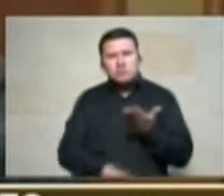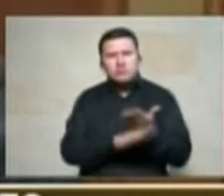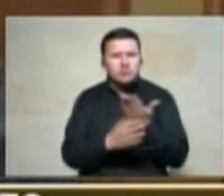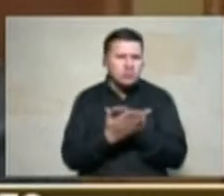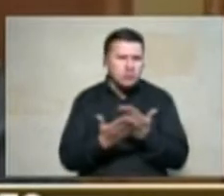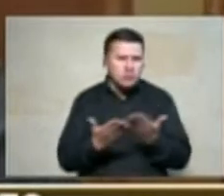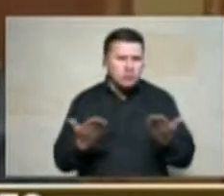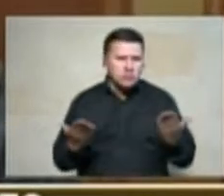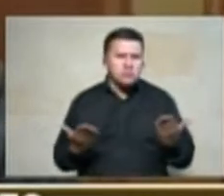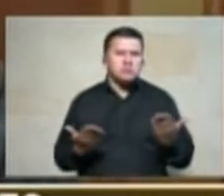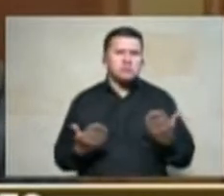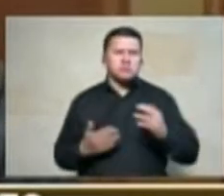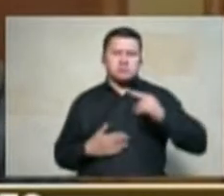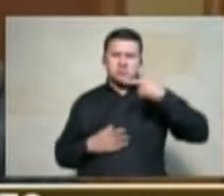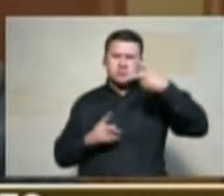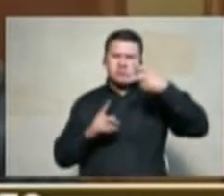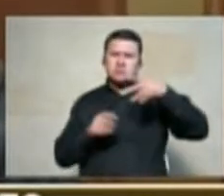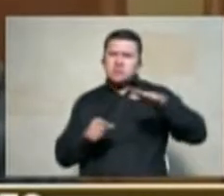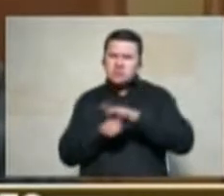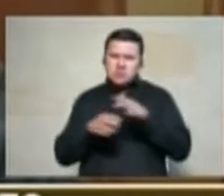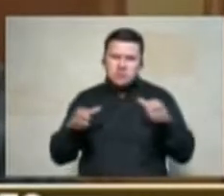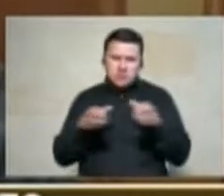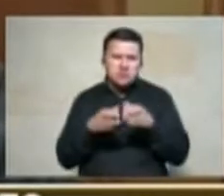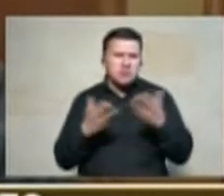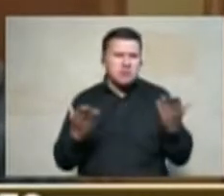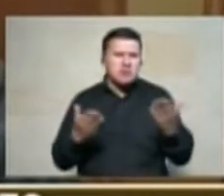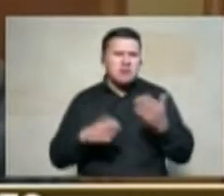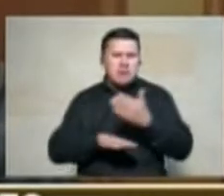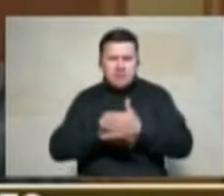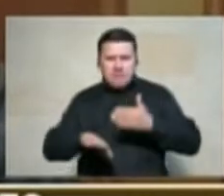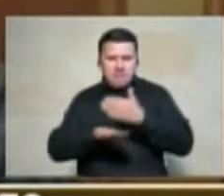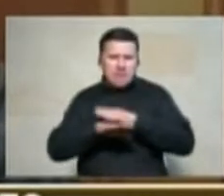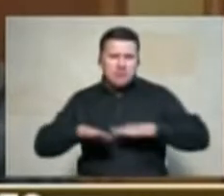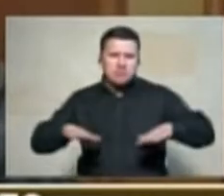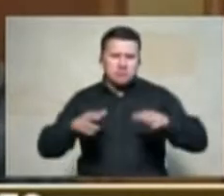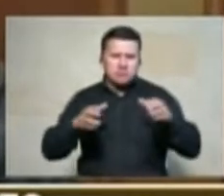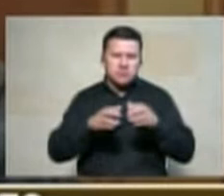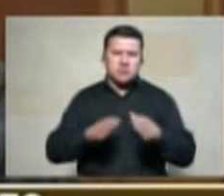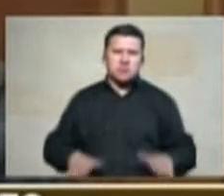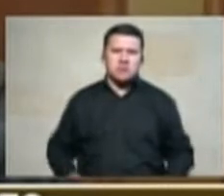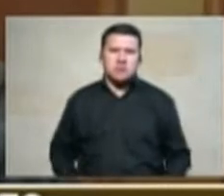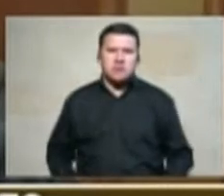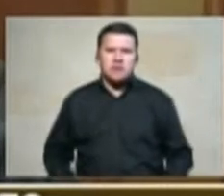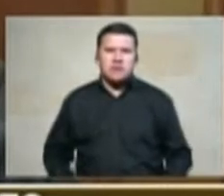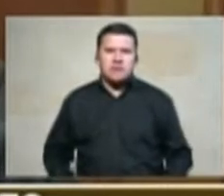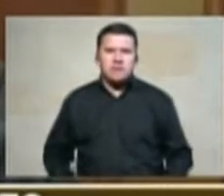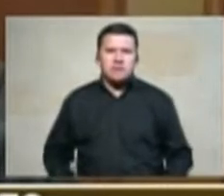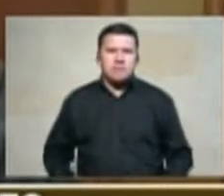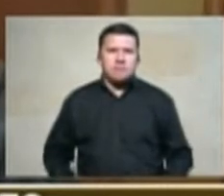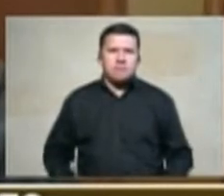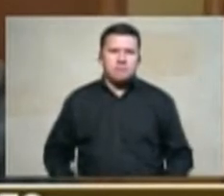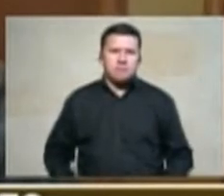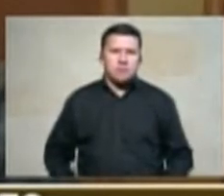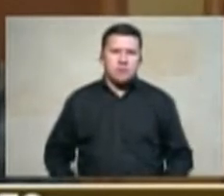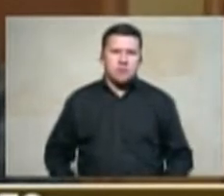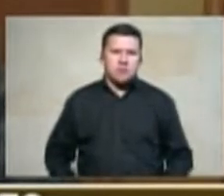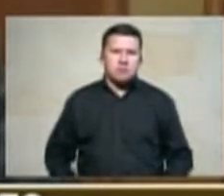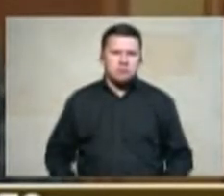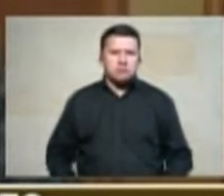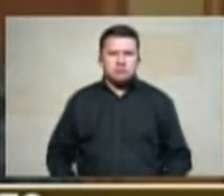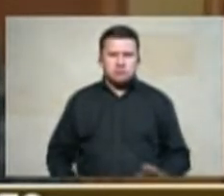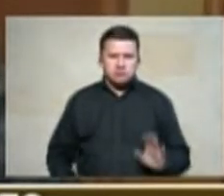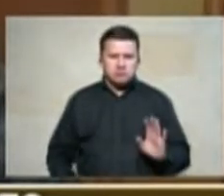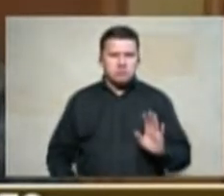ocupantes con pequeñas parcelas y esos casos hay que esclarecerlos